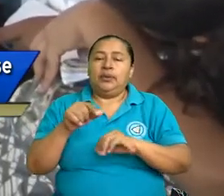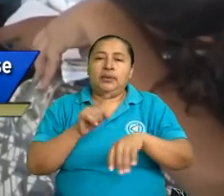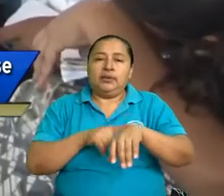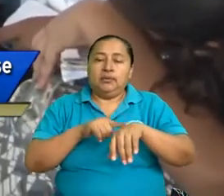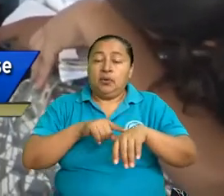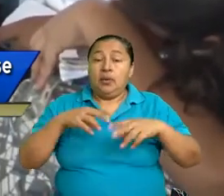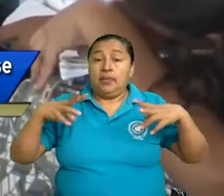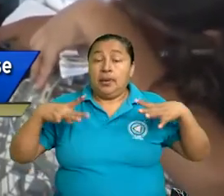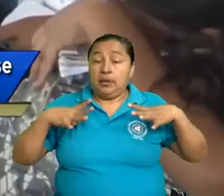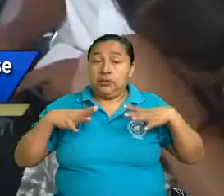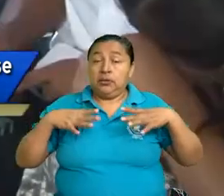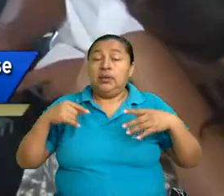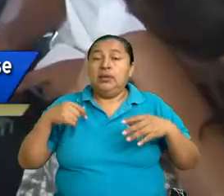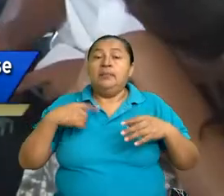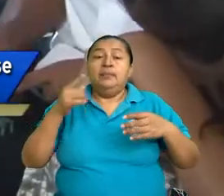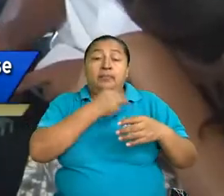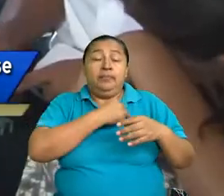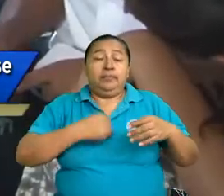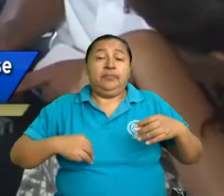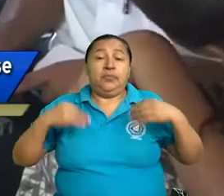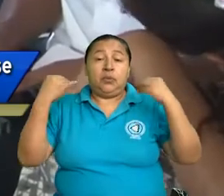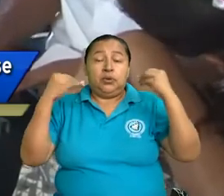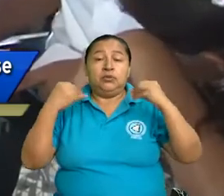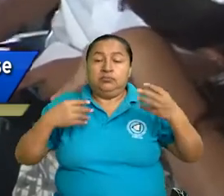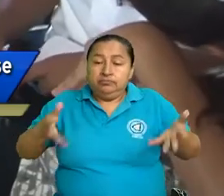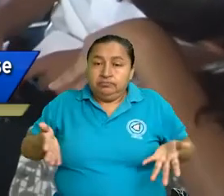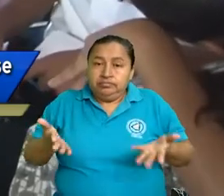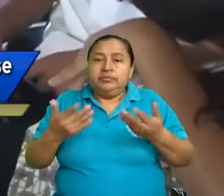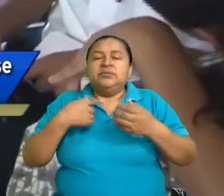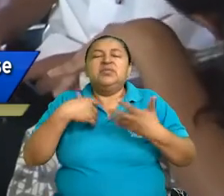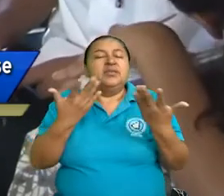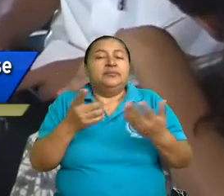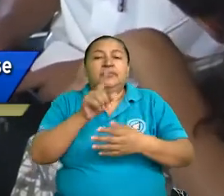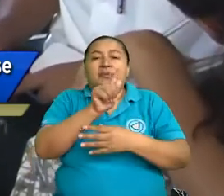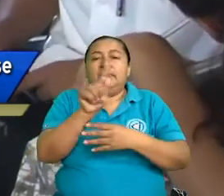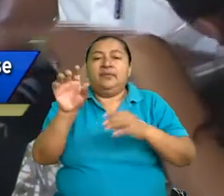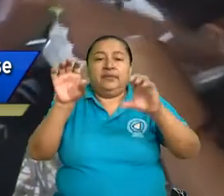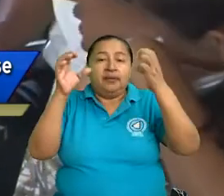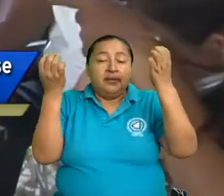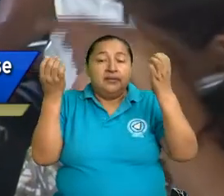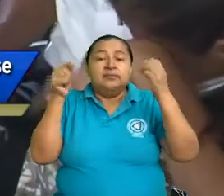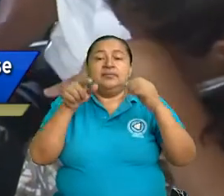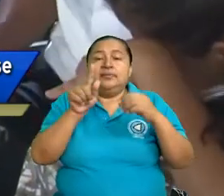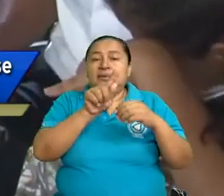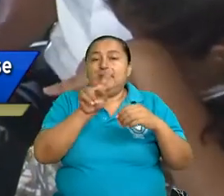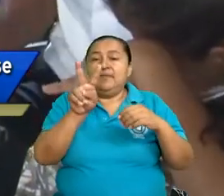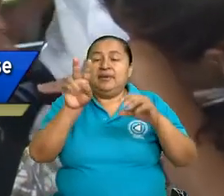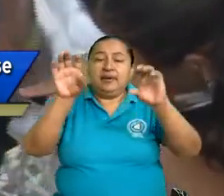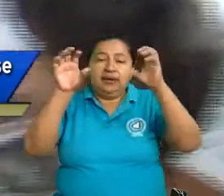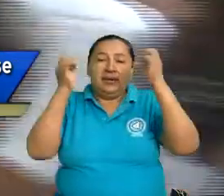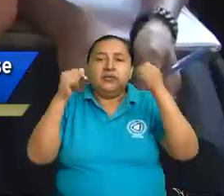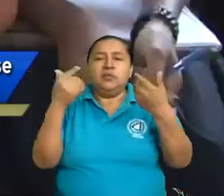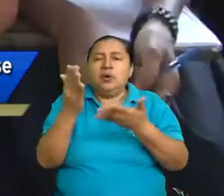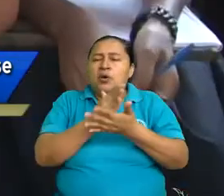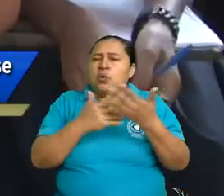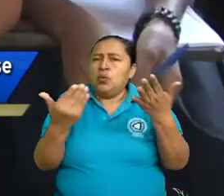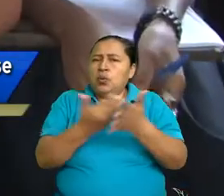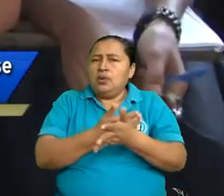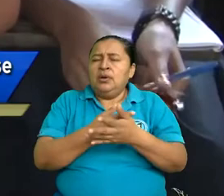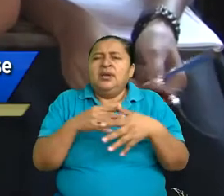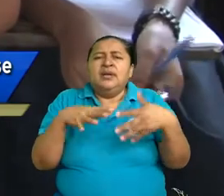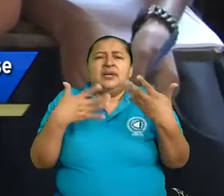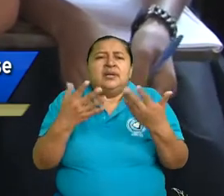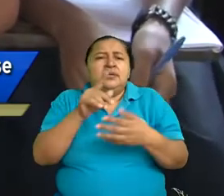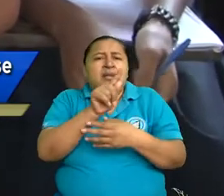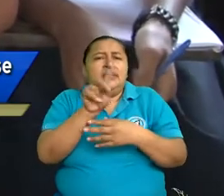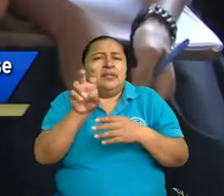vacaciones, el Ministerio de Educación impulsó lo que fueron las teleclases, las teleclases como algo innovador. ¿Qué fueron